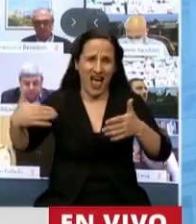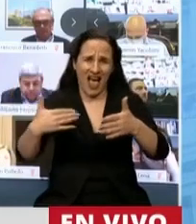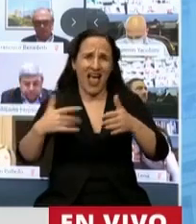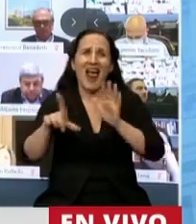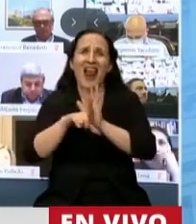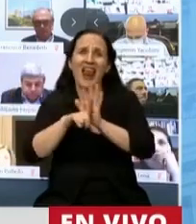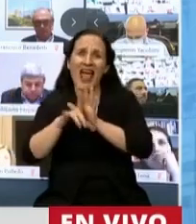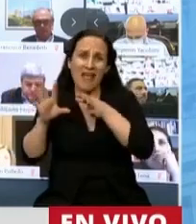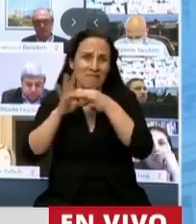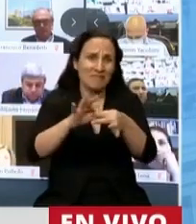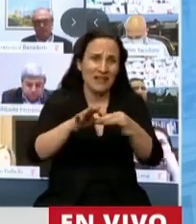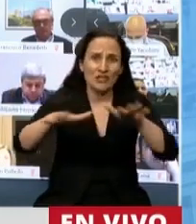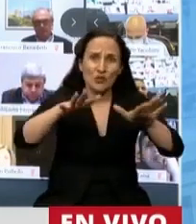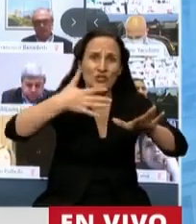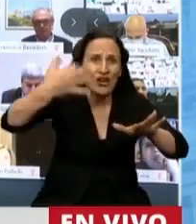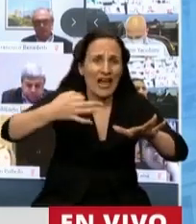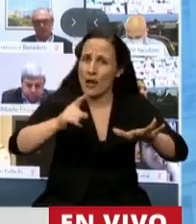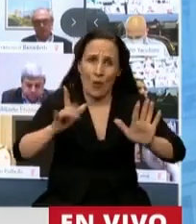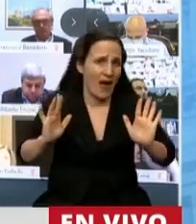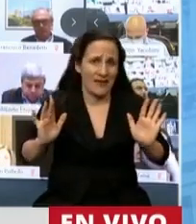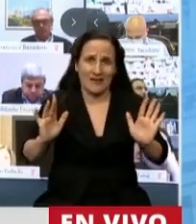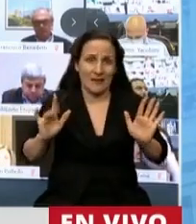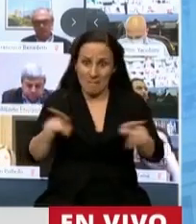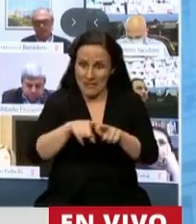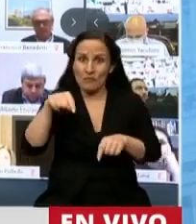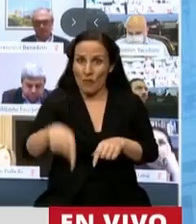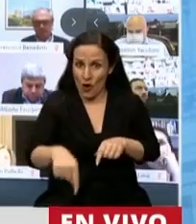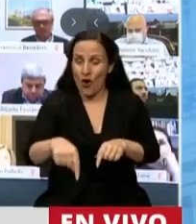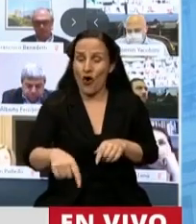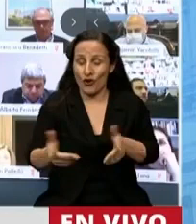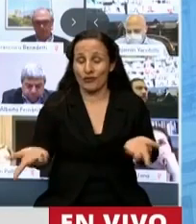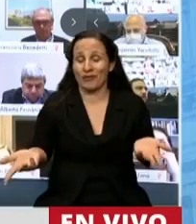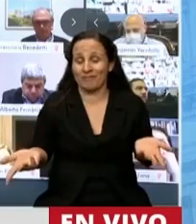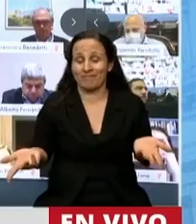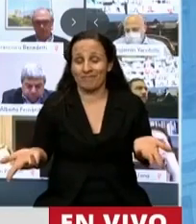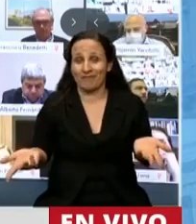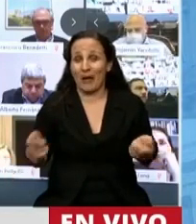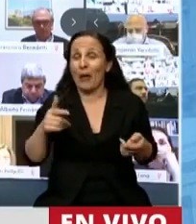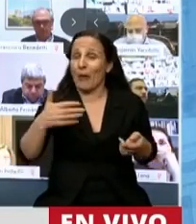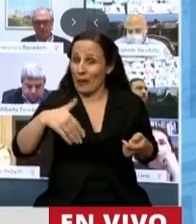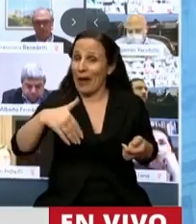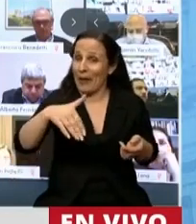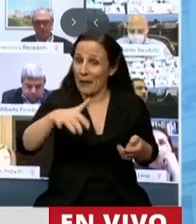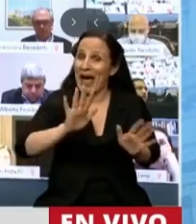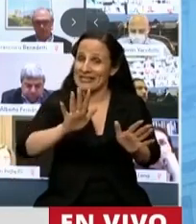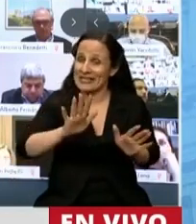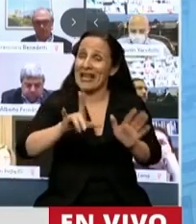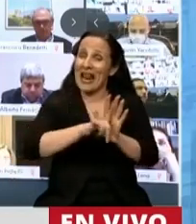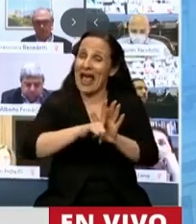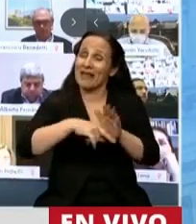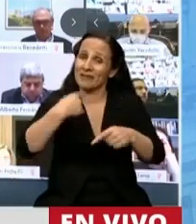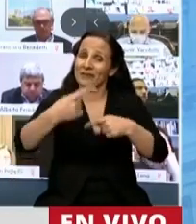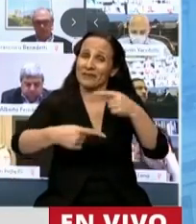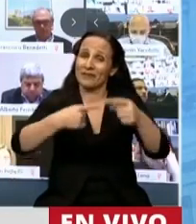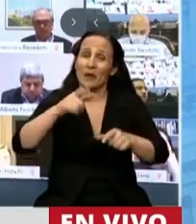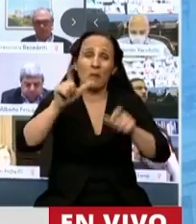realidad completa como esta que estamos hoy tratando, lamentablemente van a seguir empujando a